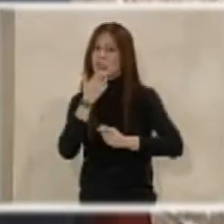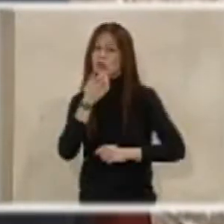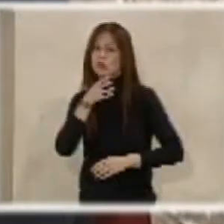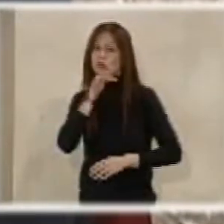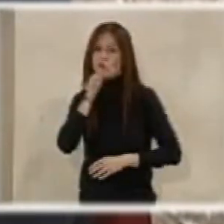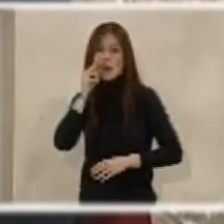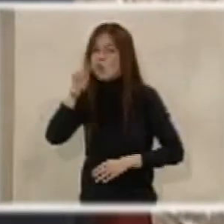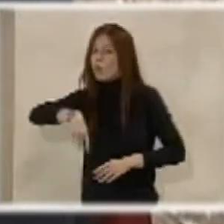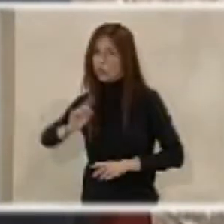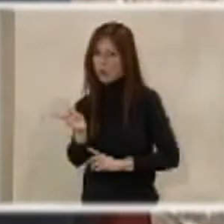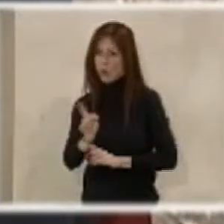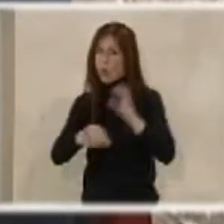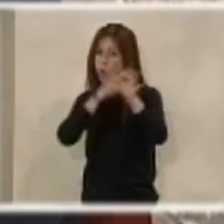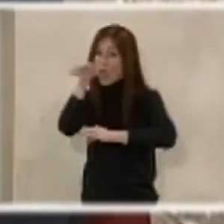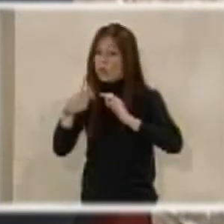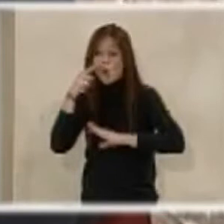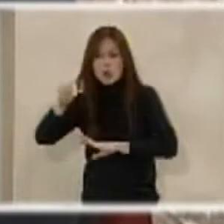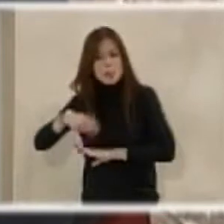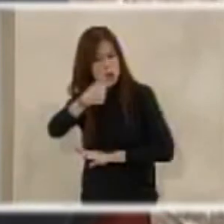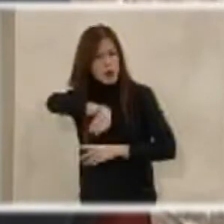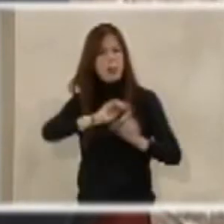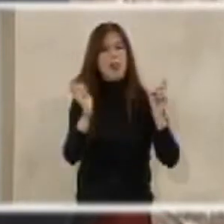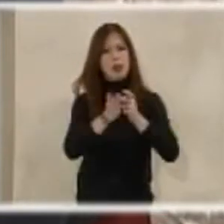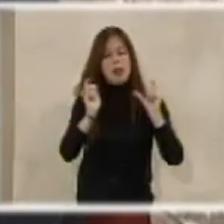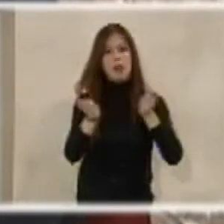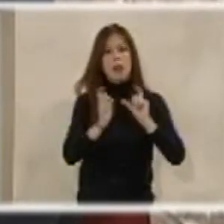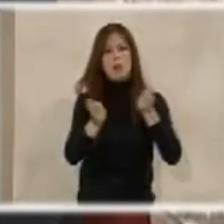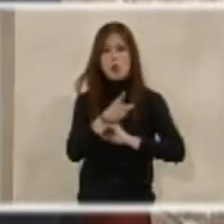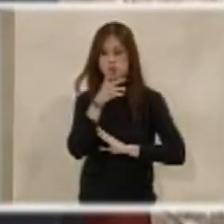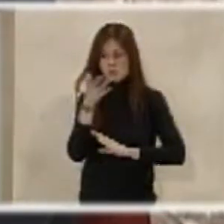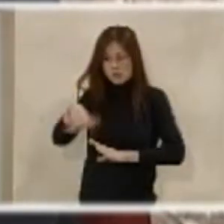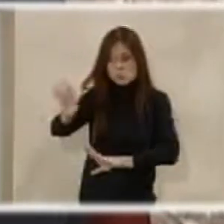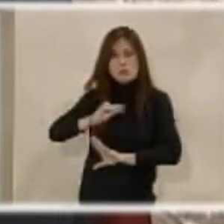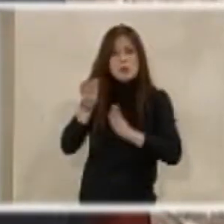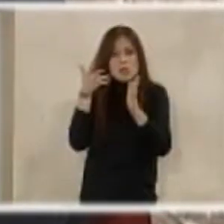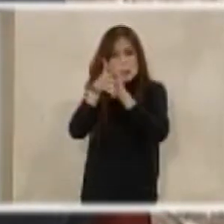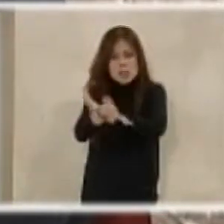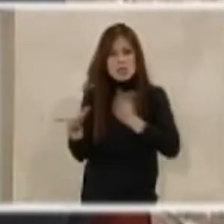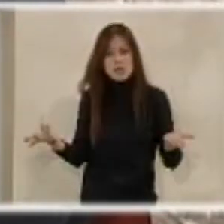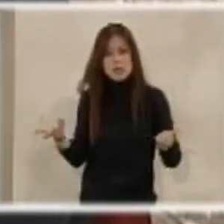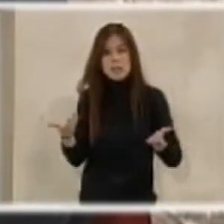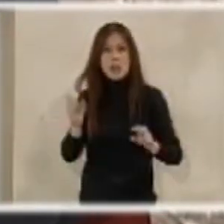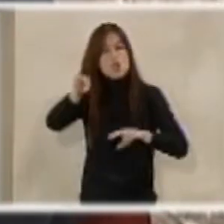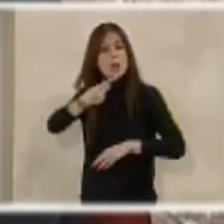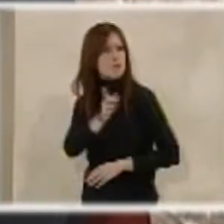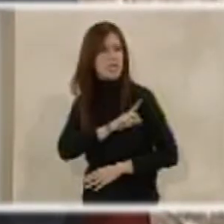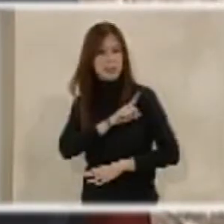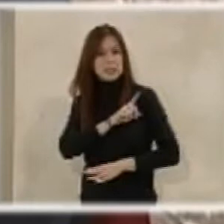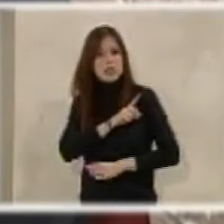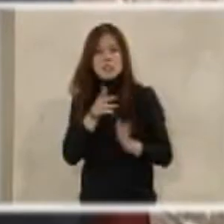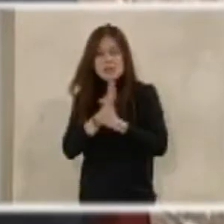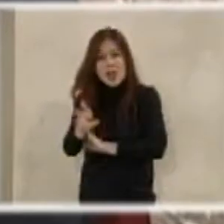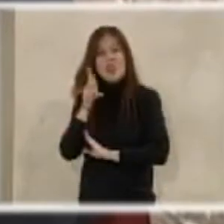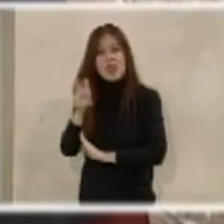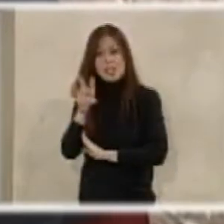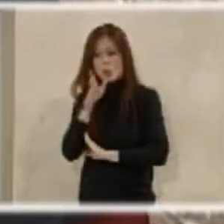reconocidos como organización. Nosotros nos reuníamos con ellos porque entendemos que es un cuerpo que no está militarizado y que tiene unos